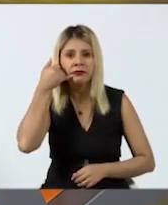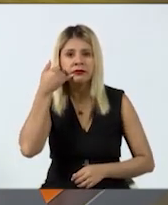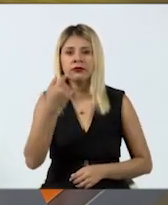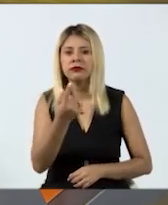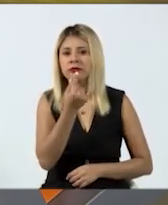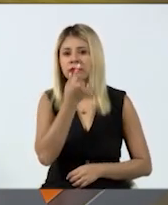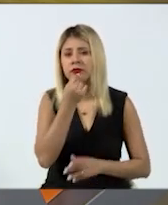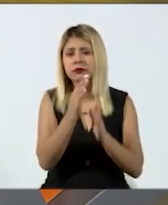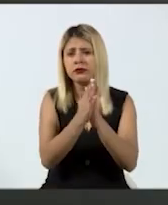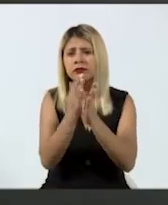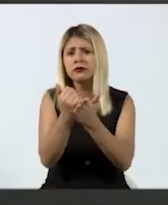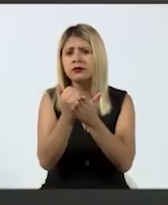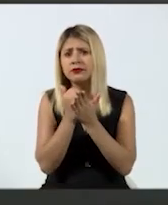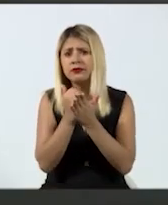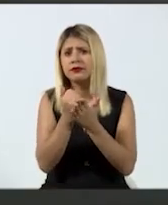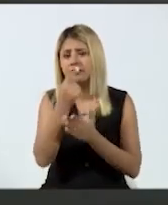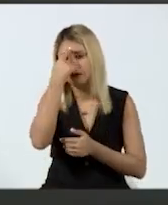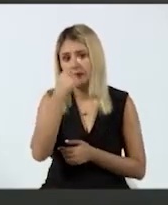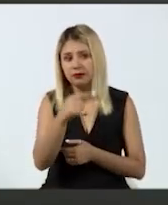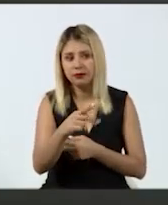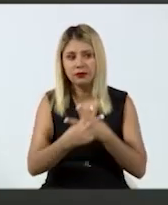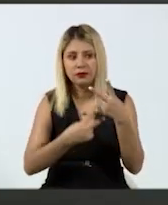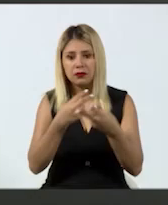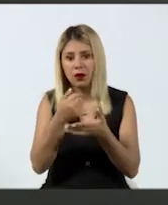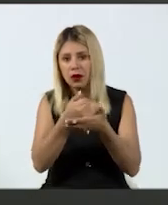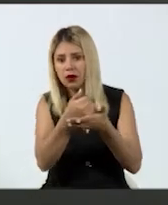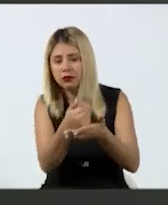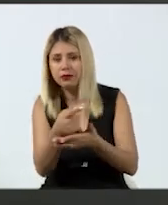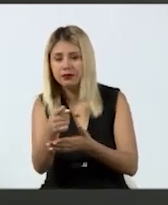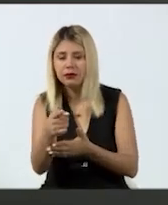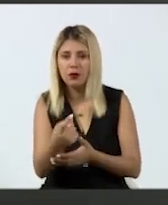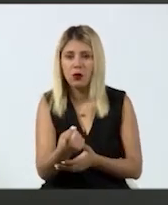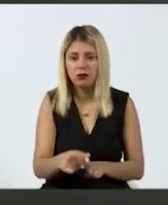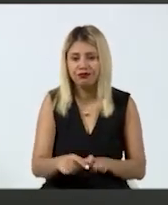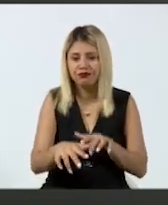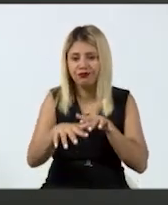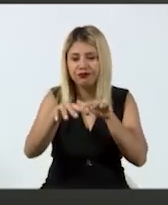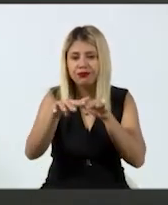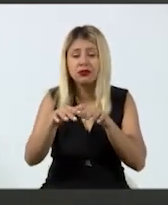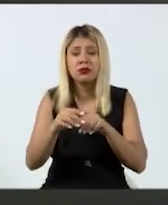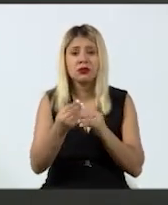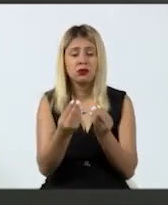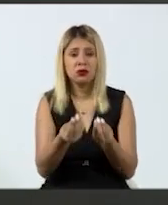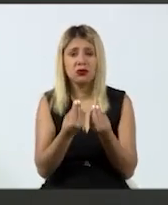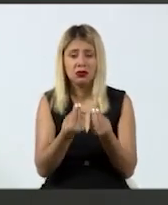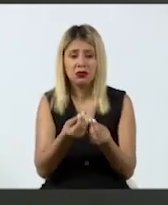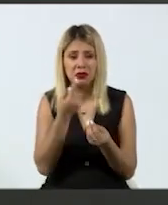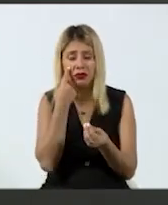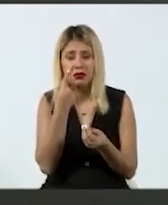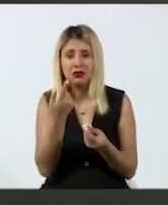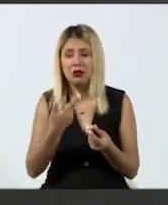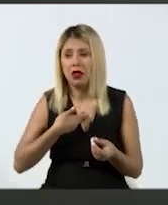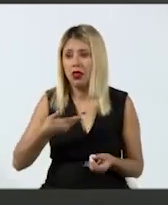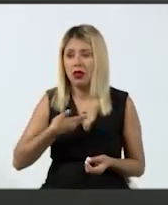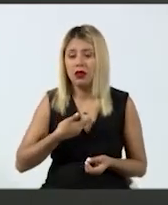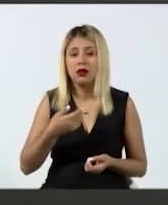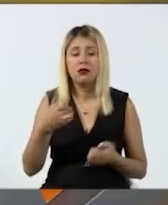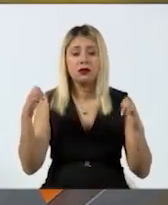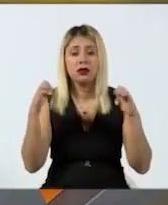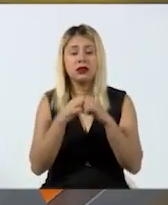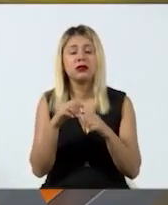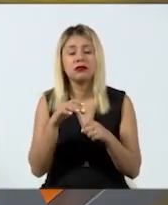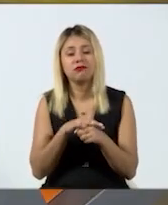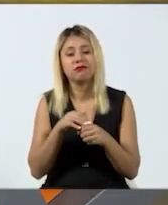también comunicarse directamente con ellos porque en ocasiones pues al haber una gran cantidad de solicitudes de emergencia se suelen